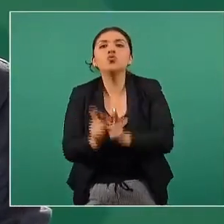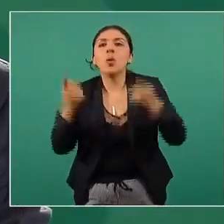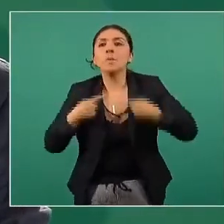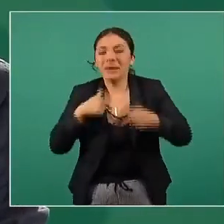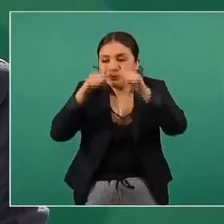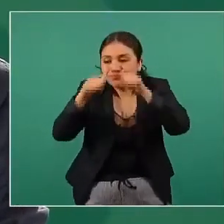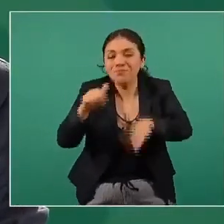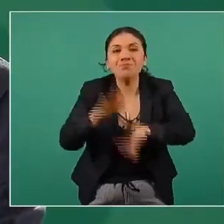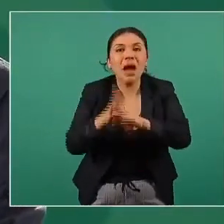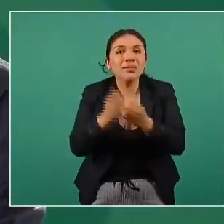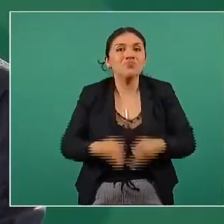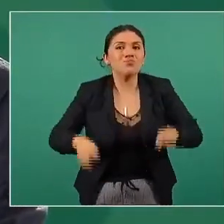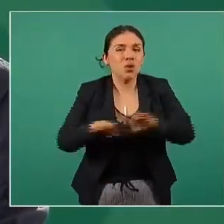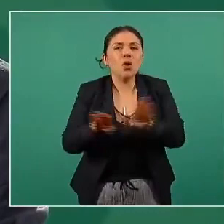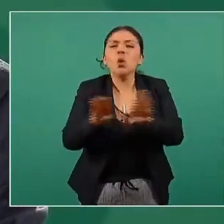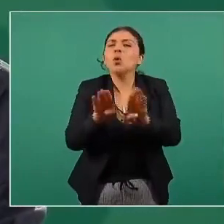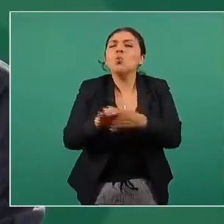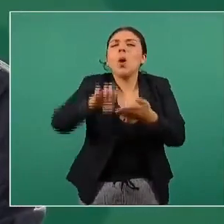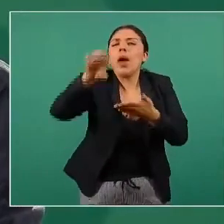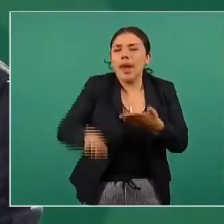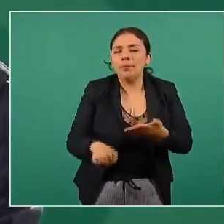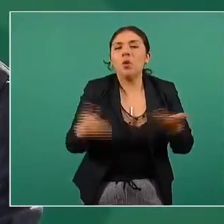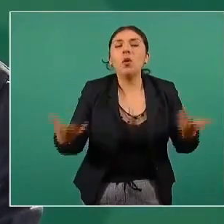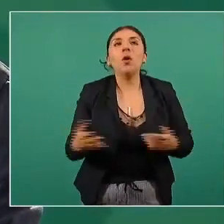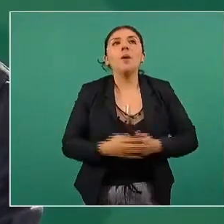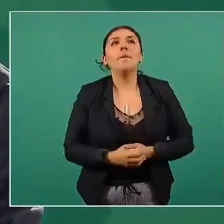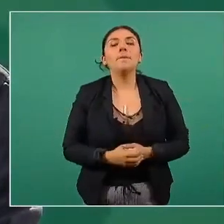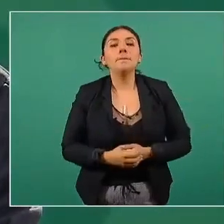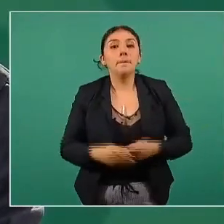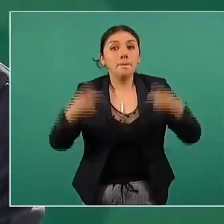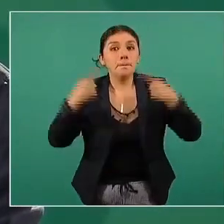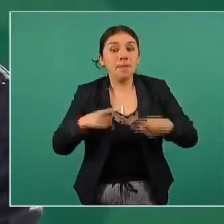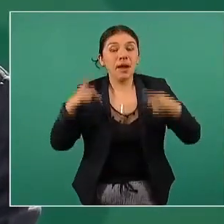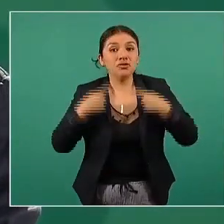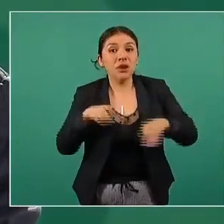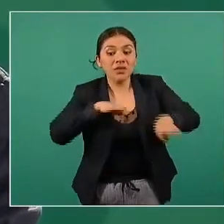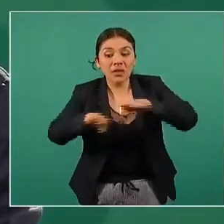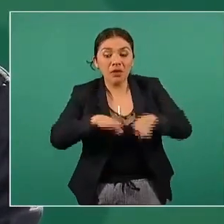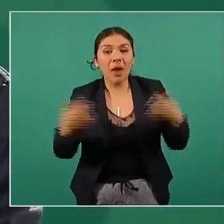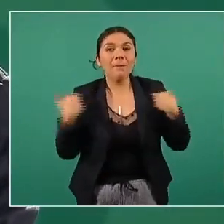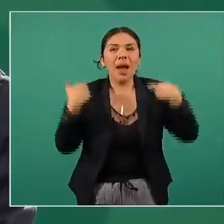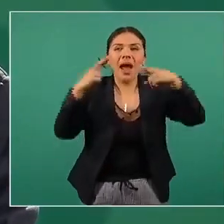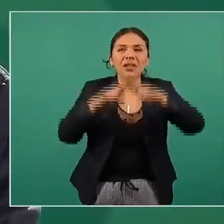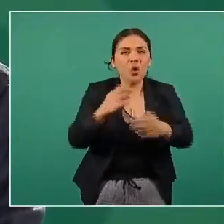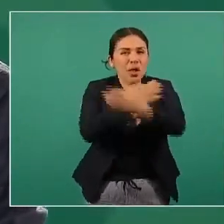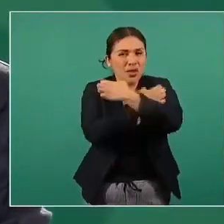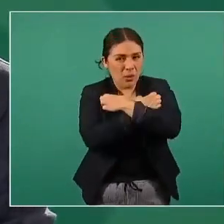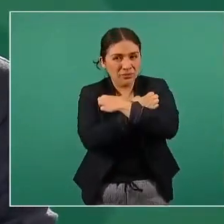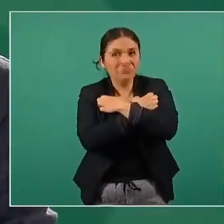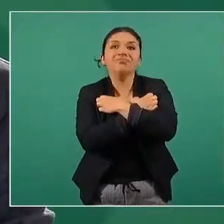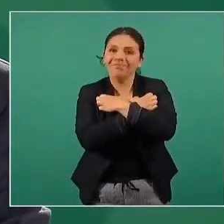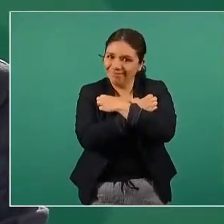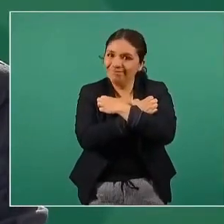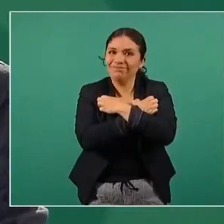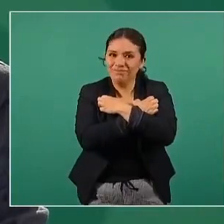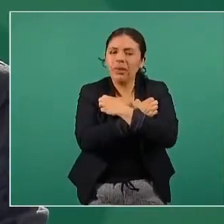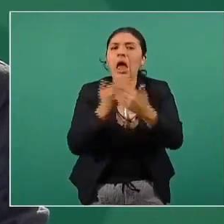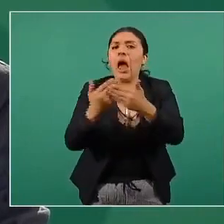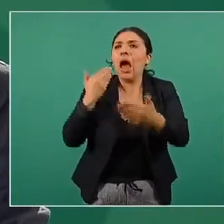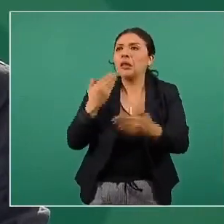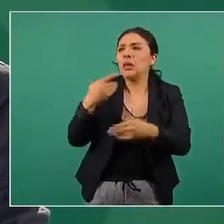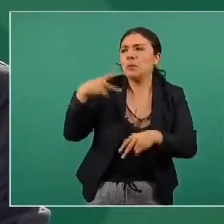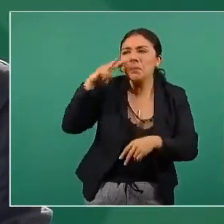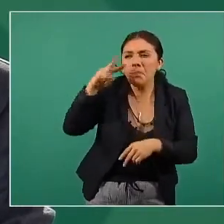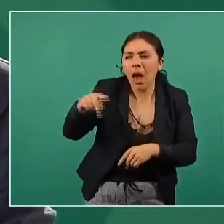Dos ejemplos, uno ya ha vivido, vacunar a personal educativo, se hizo en condiciones de bajo riesgo